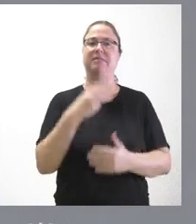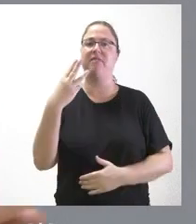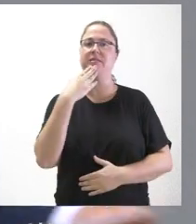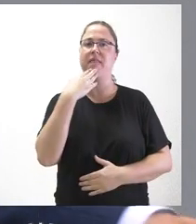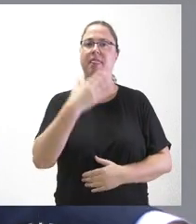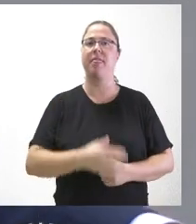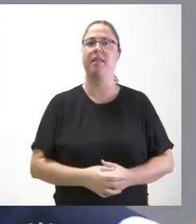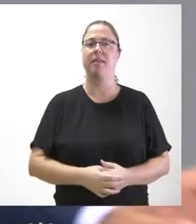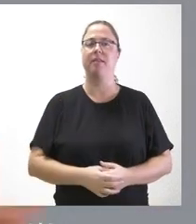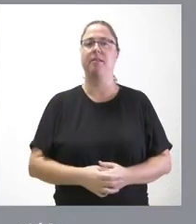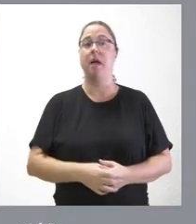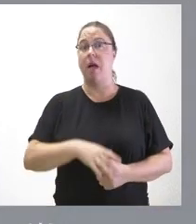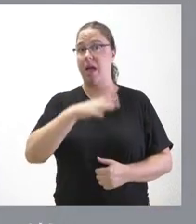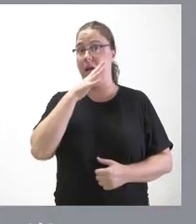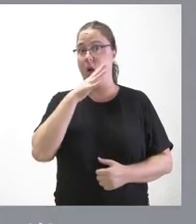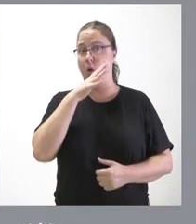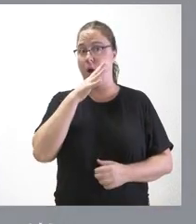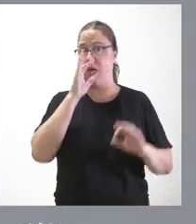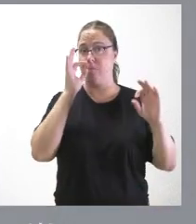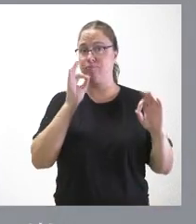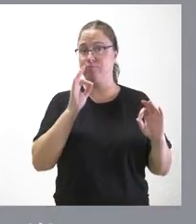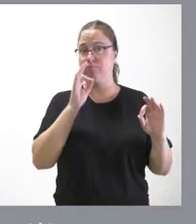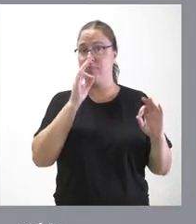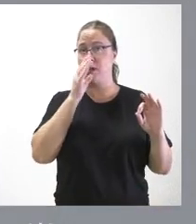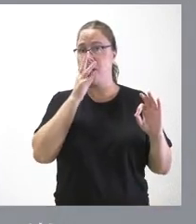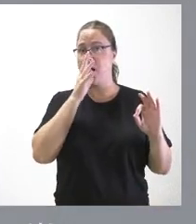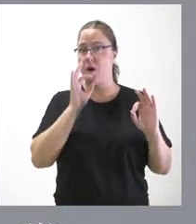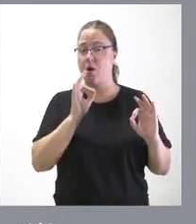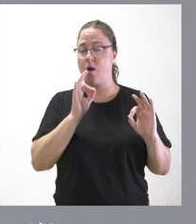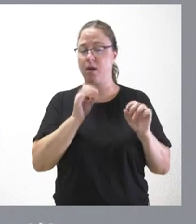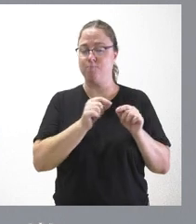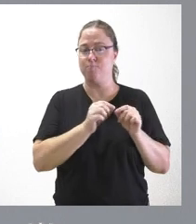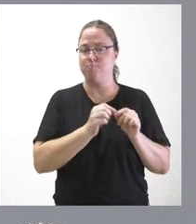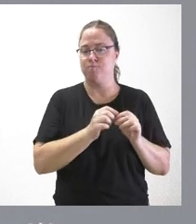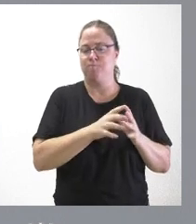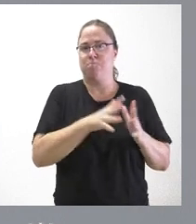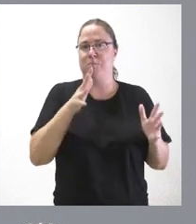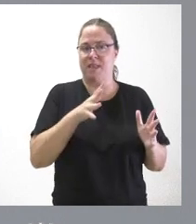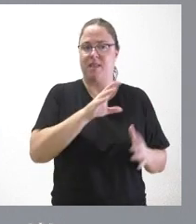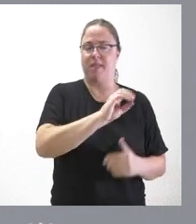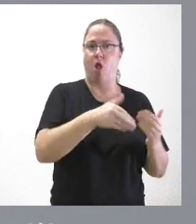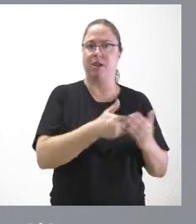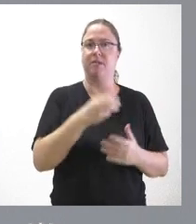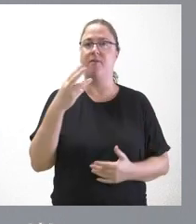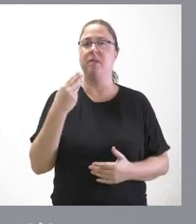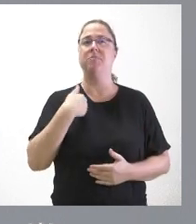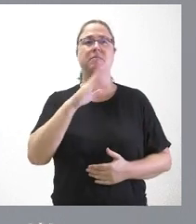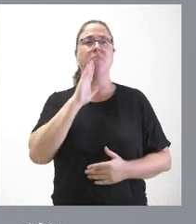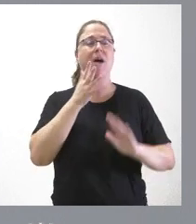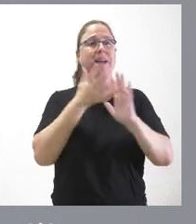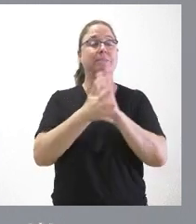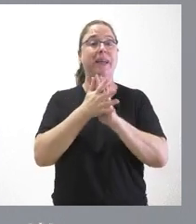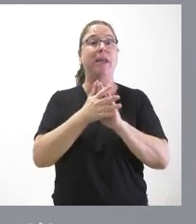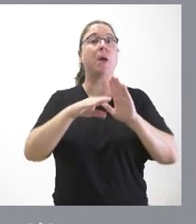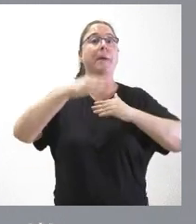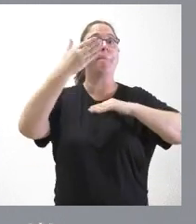Pues ahora estamos abordando esta extensión de acuerdo con lo que comentó el presidente. Daremos nuevos plazos en cuanto